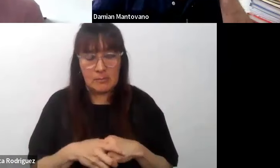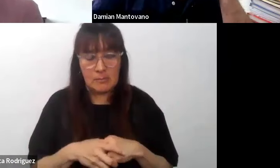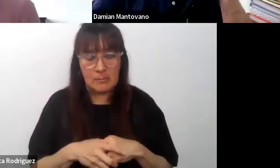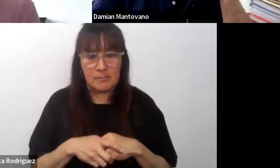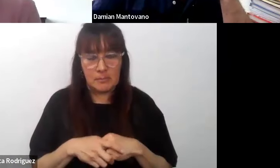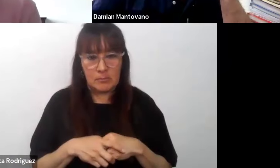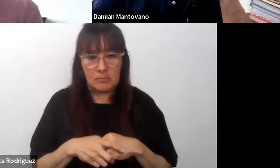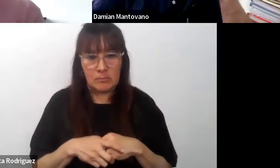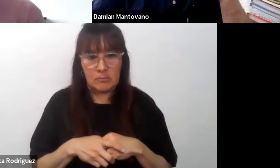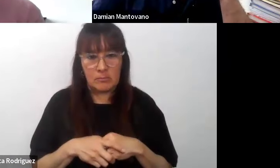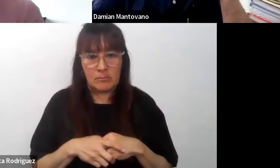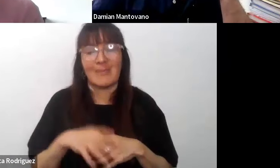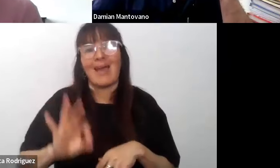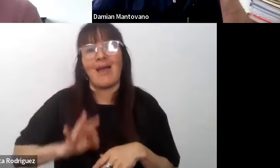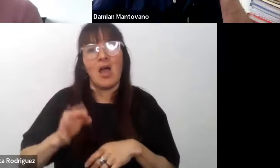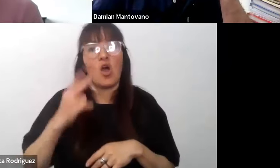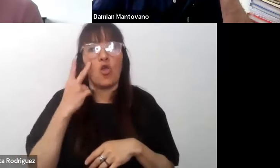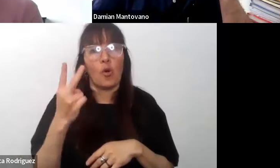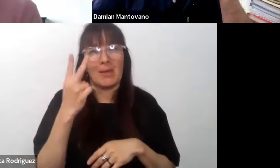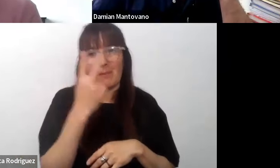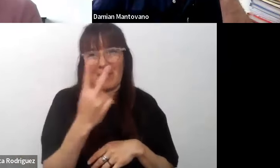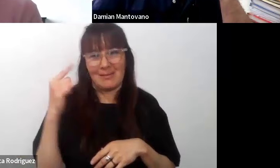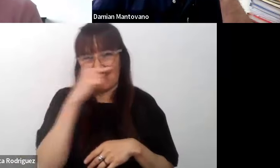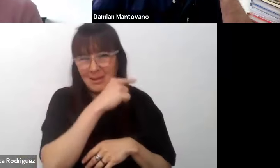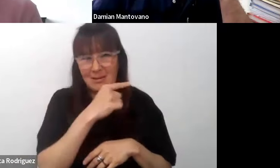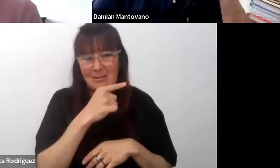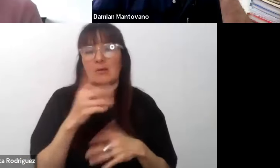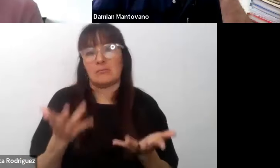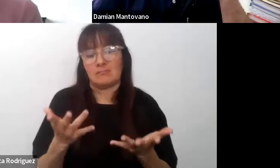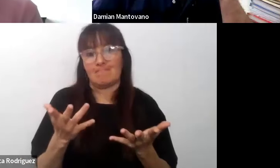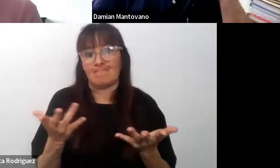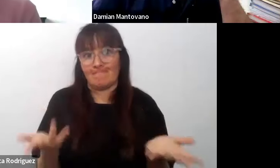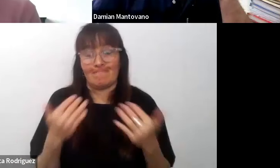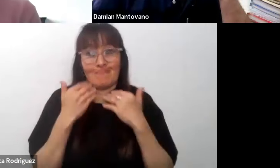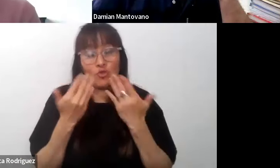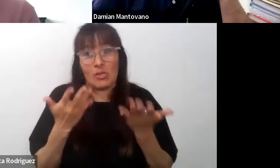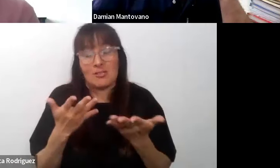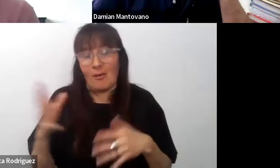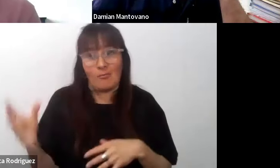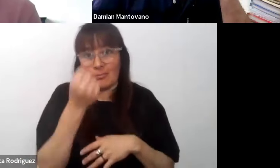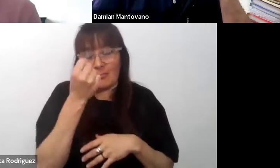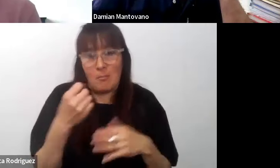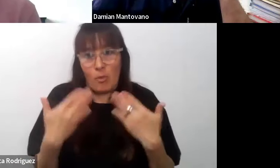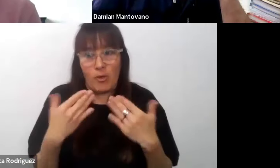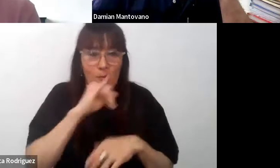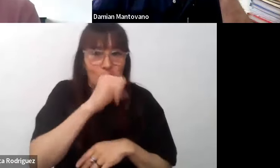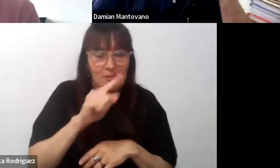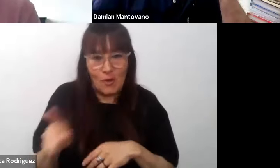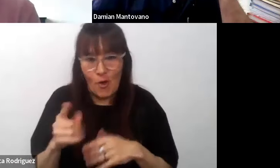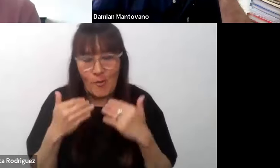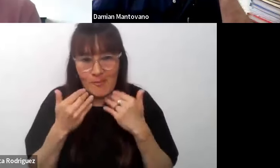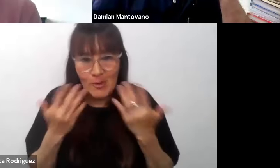esto era para el 2027 por ejemplo me parece que es muy ambicioso que no lo podremos hacer pero esta es la tendencia es hacer que